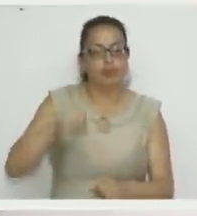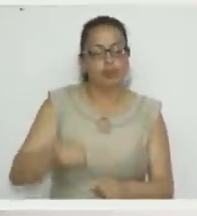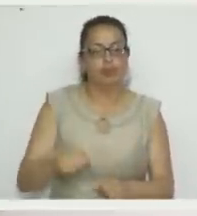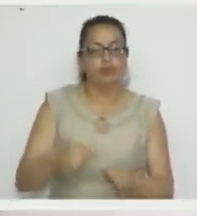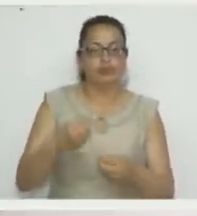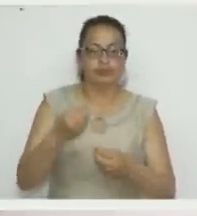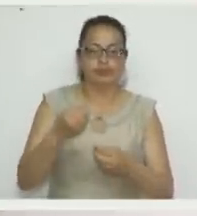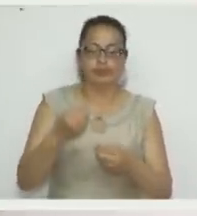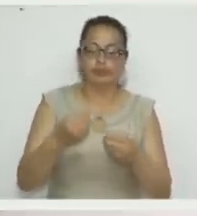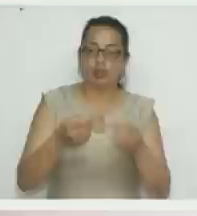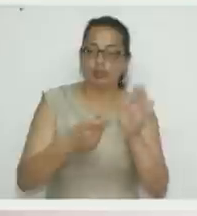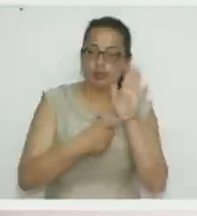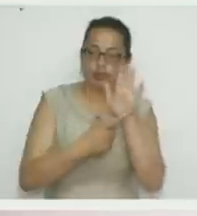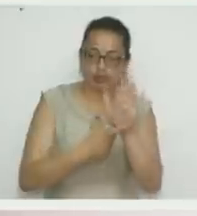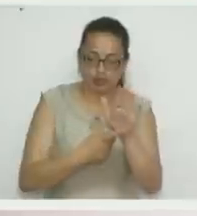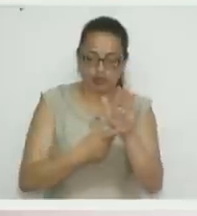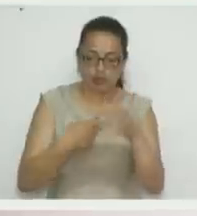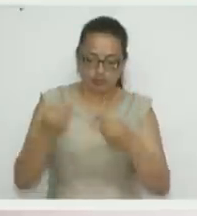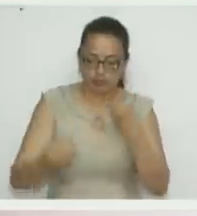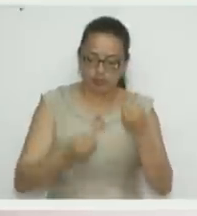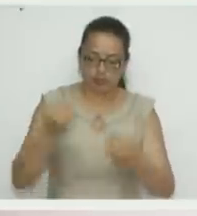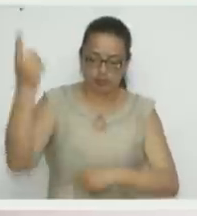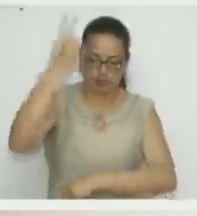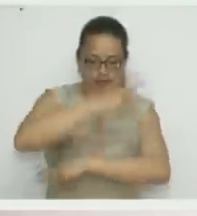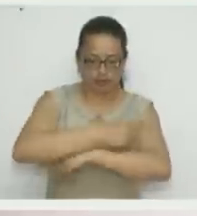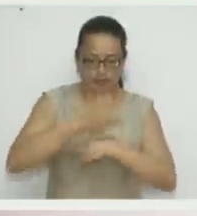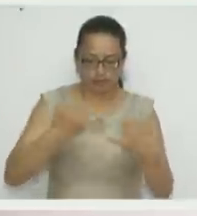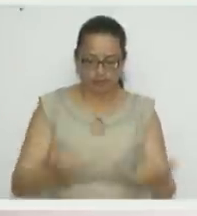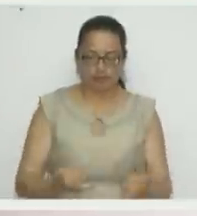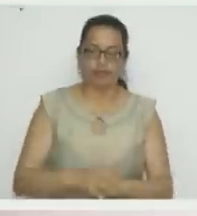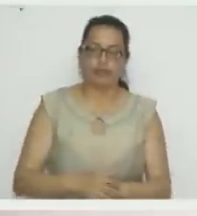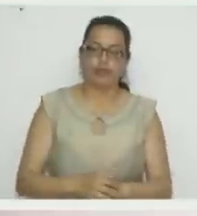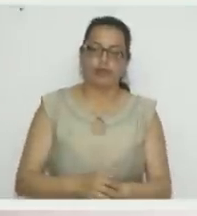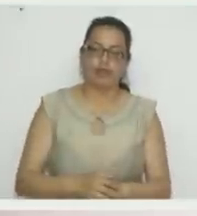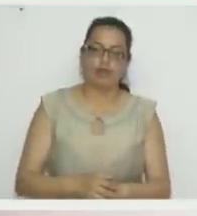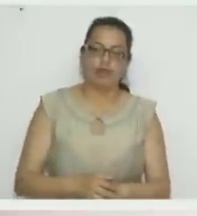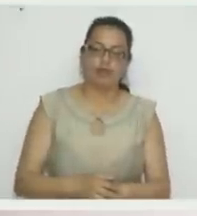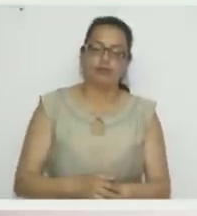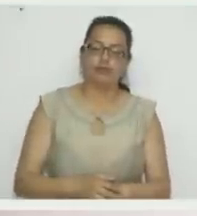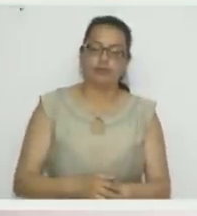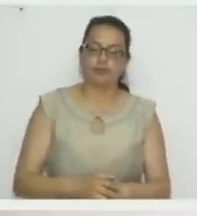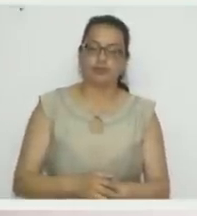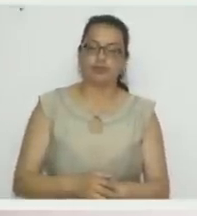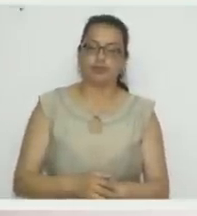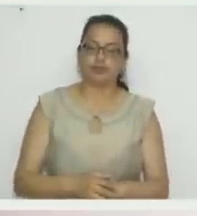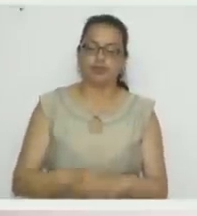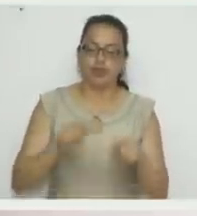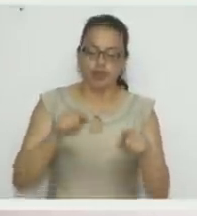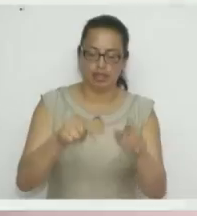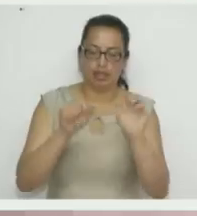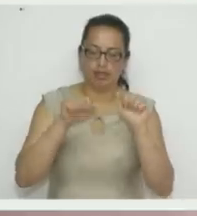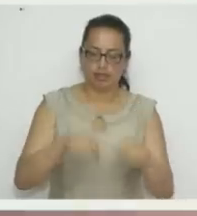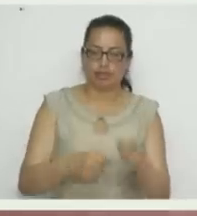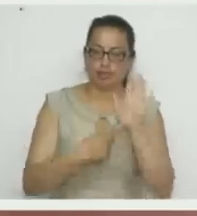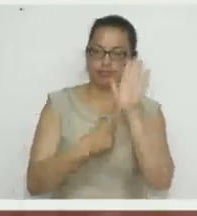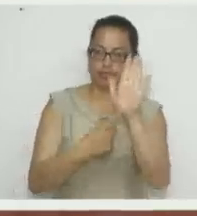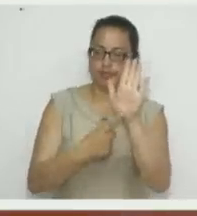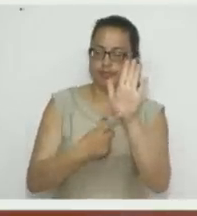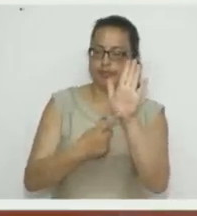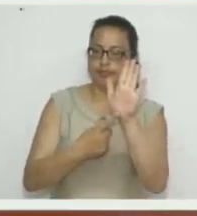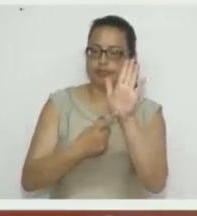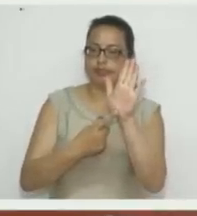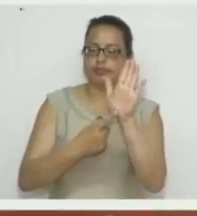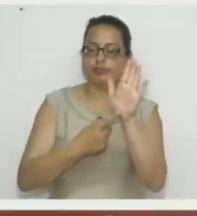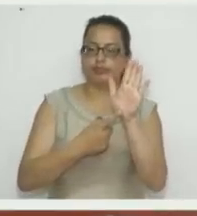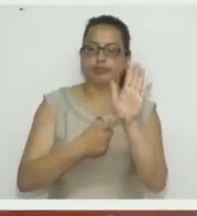elaborar el día de hoy es esta linda conejita. Ahí la van a ver ustedes y pueden